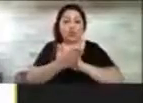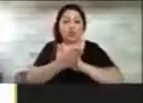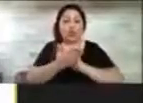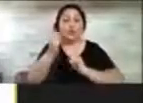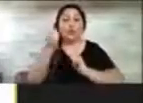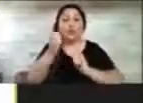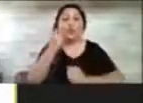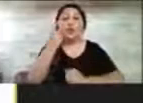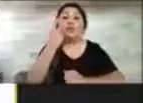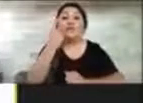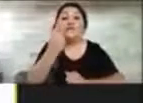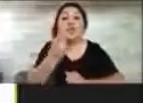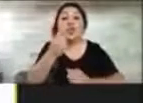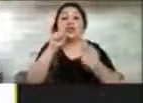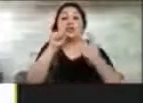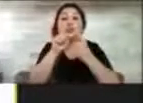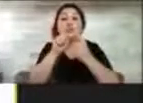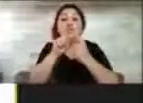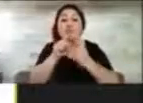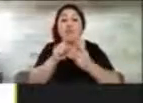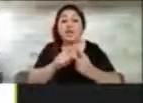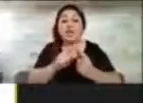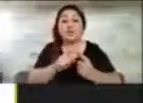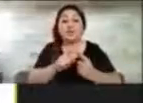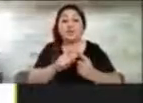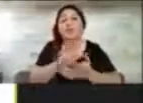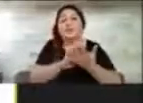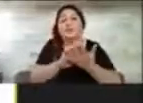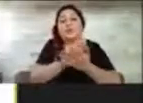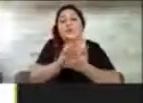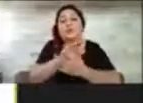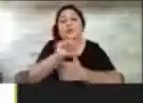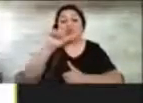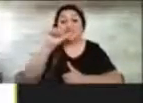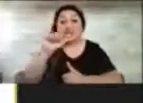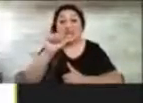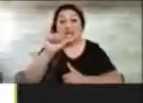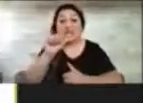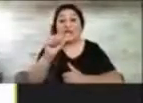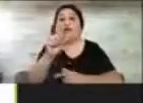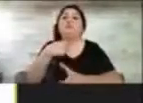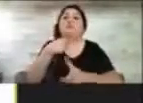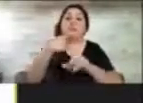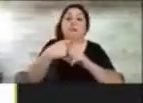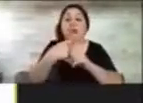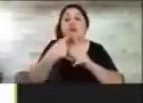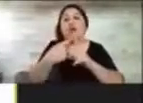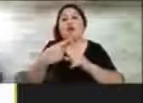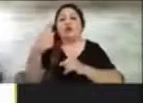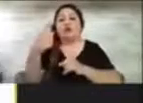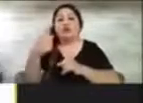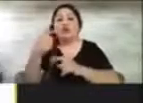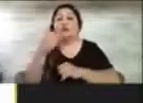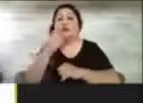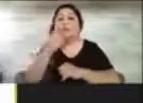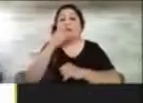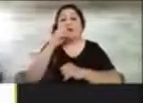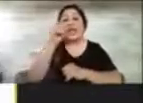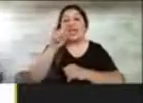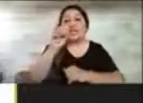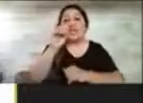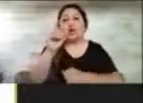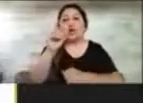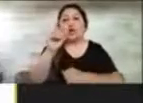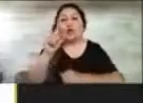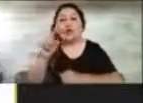ver, configurar los contactos, en vez de los seis que tengo, puedo poner otros, puedo agregar un SOS a la policía, puedo